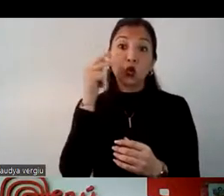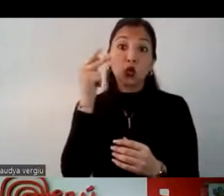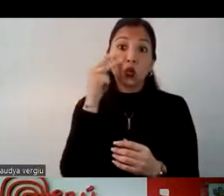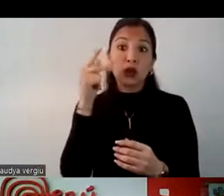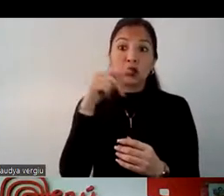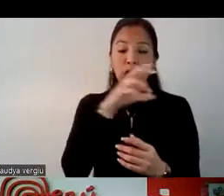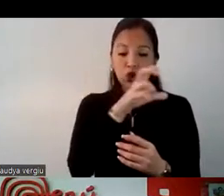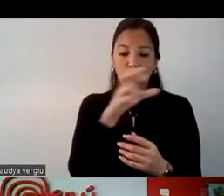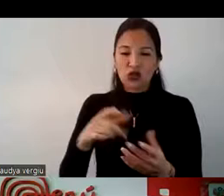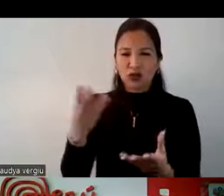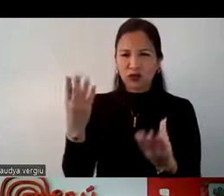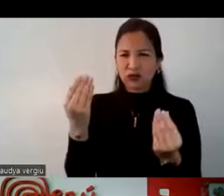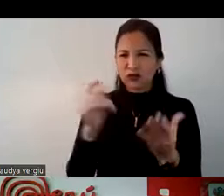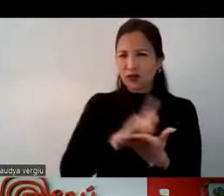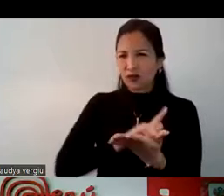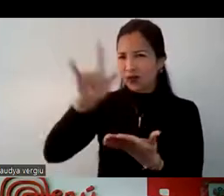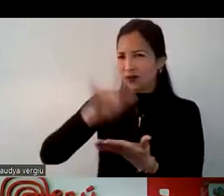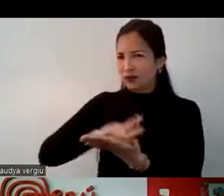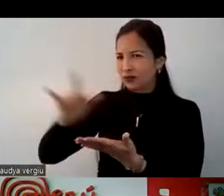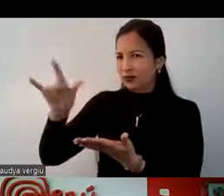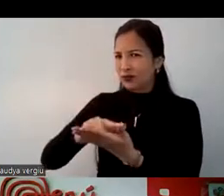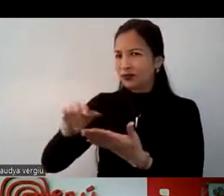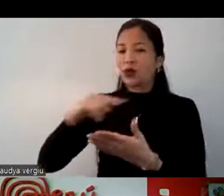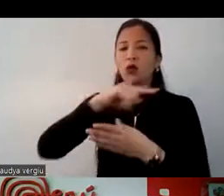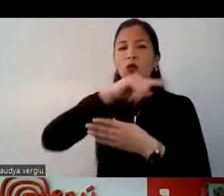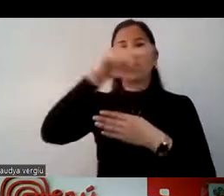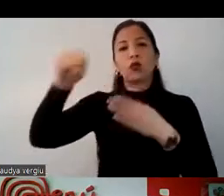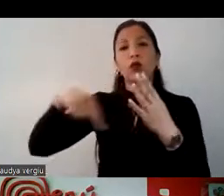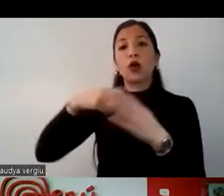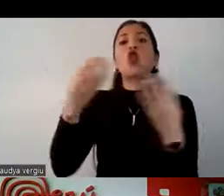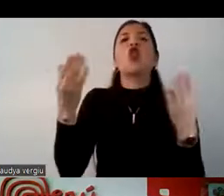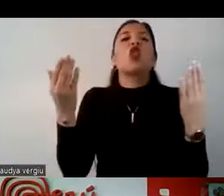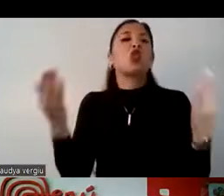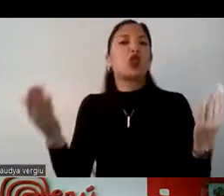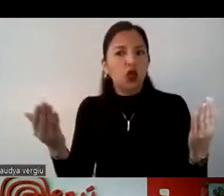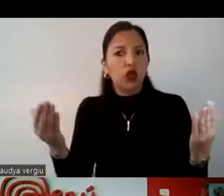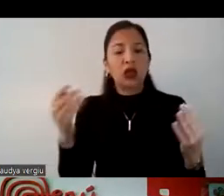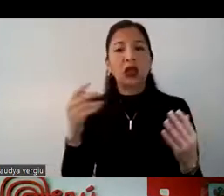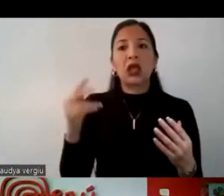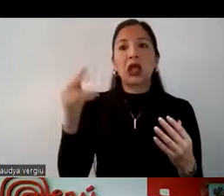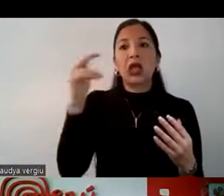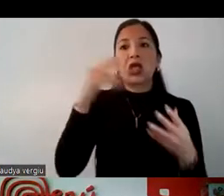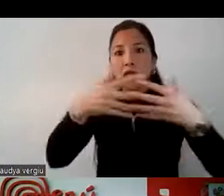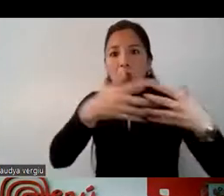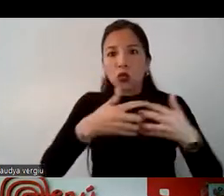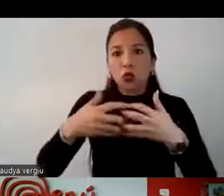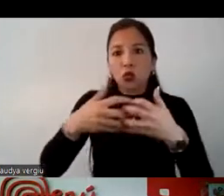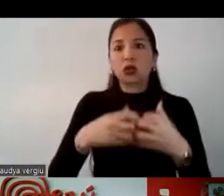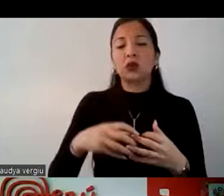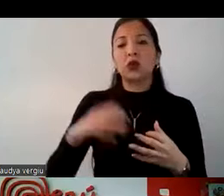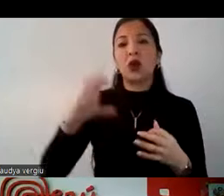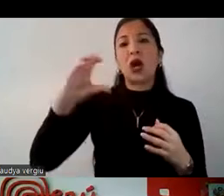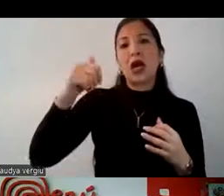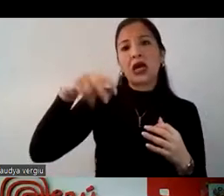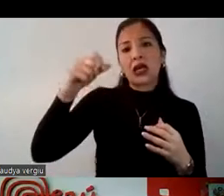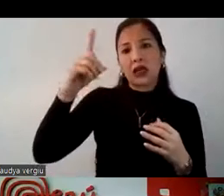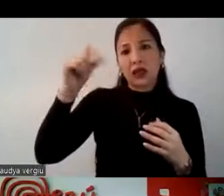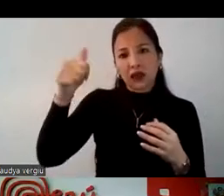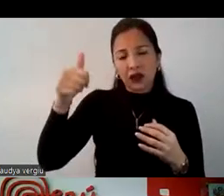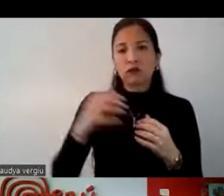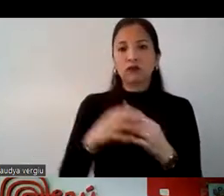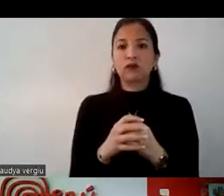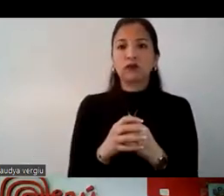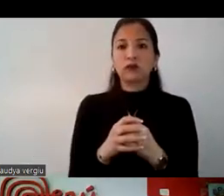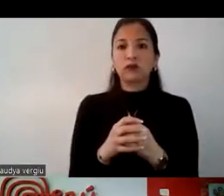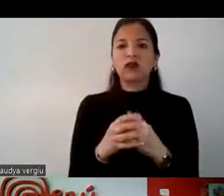dentro de Latinoamérica, pero también a Norteamérica. Visitan Estados Unidos, visitan Canadá, para